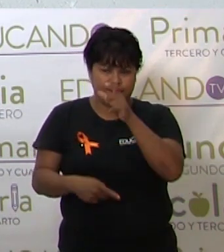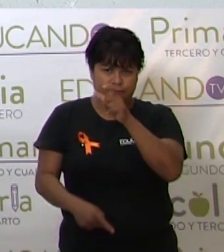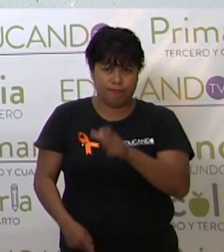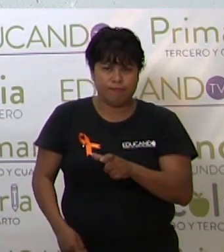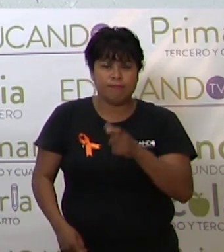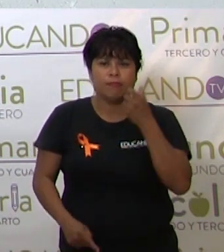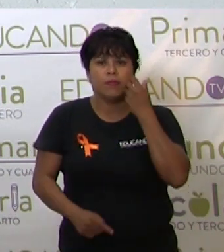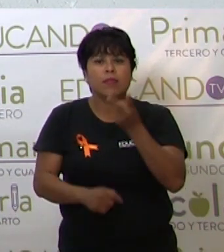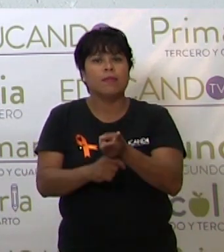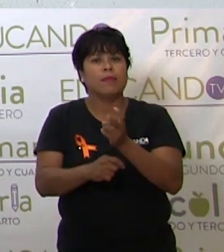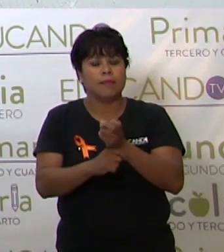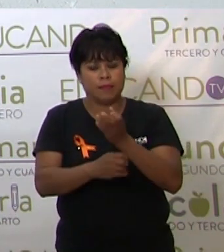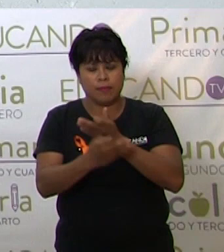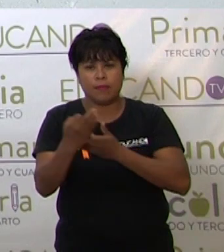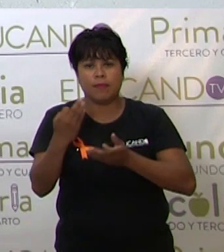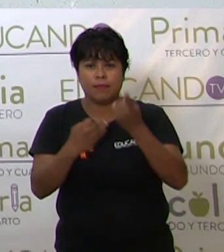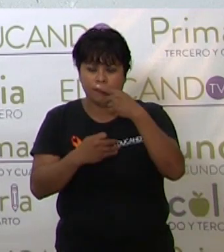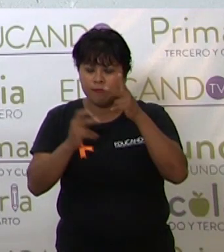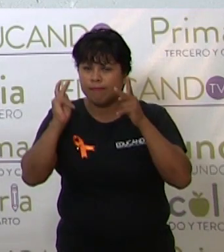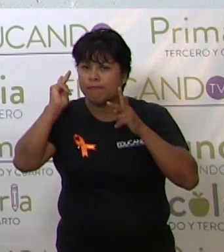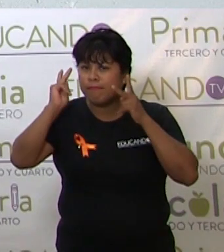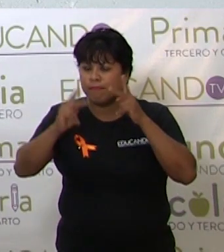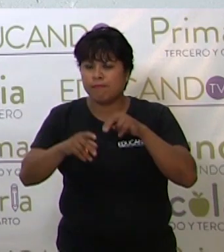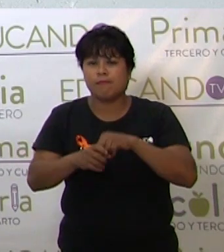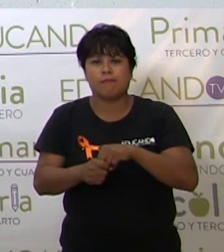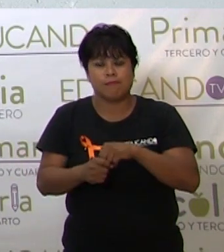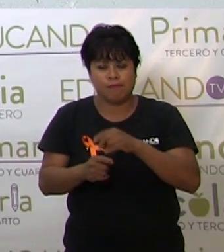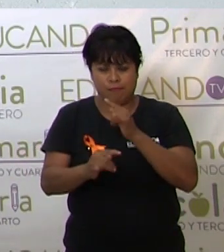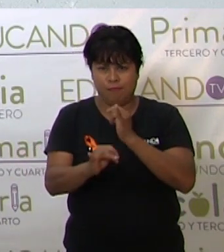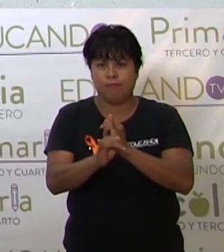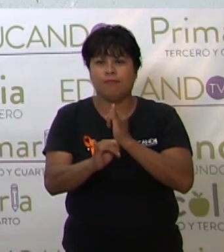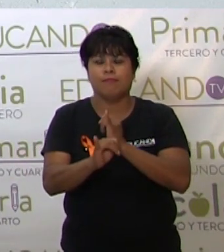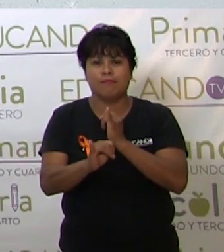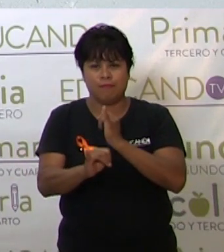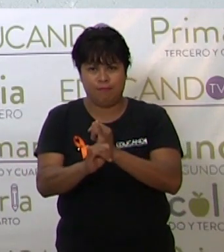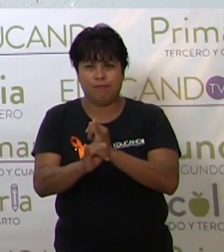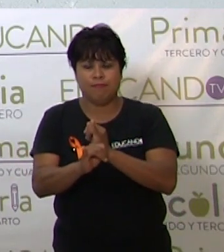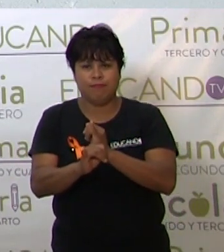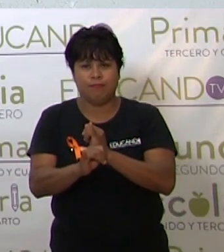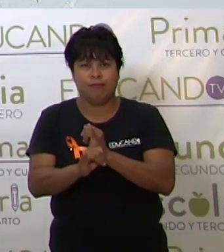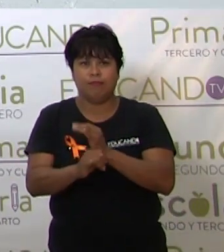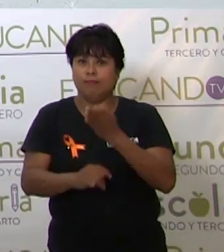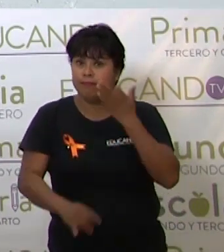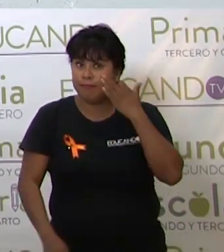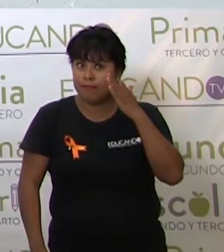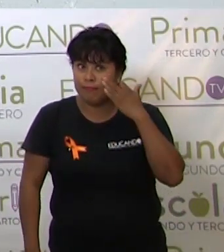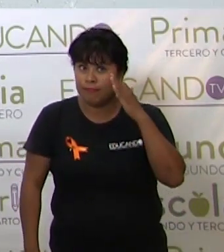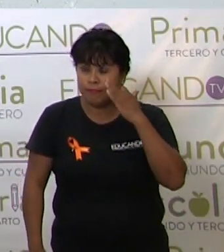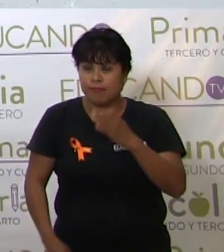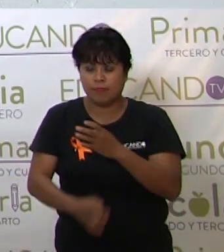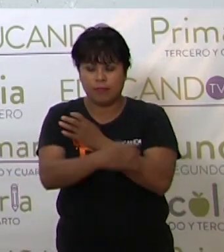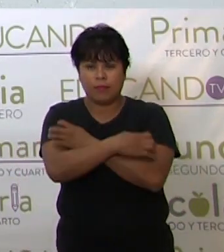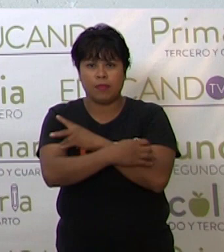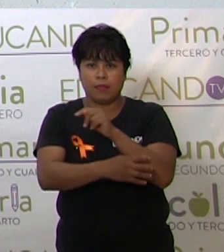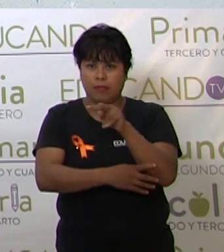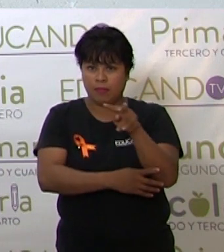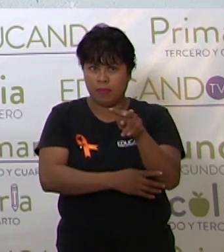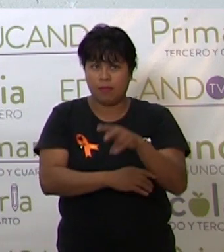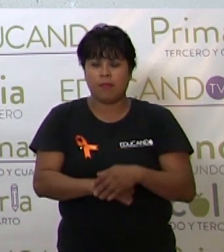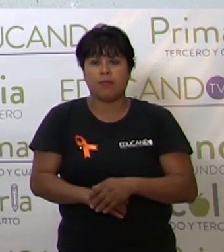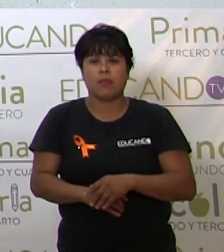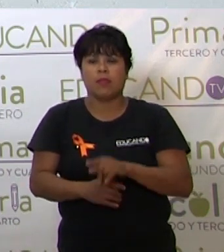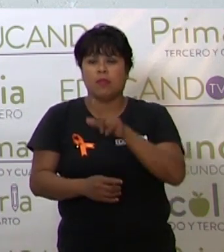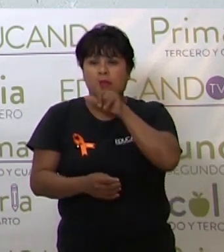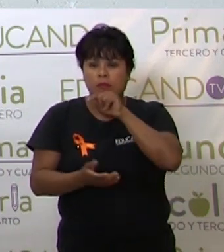invitarlos a todos para que nos visiten en nuestras redes sociales. En Facebook, Educando TV. En